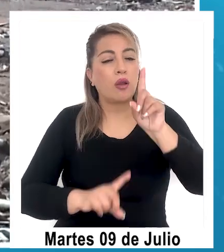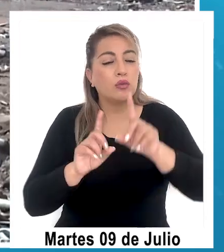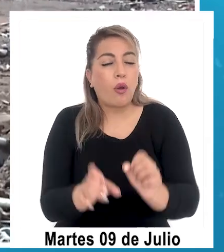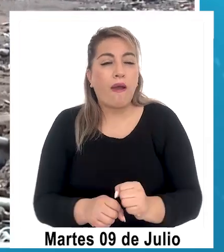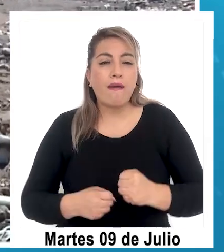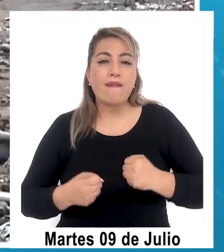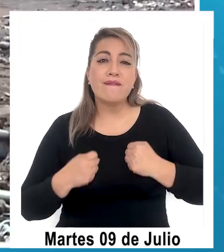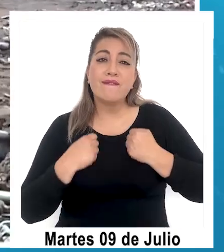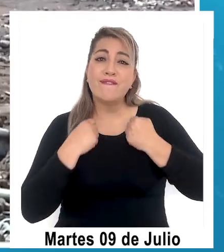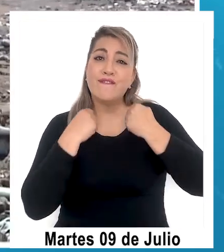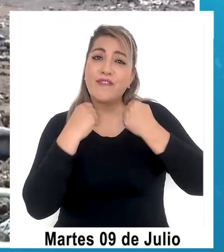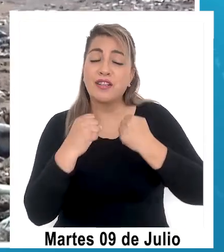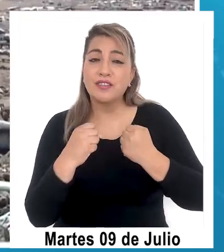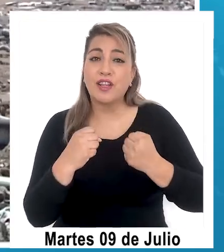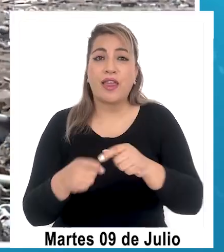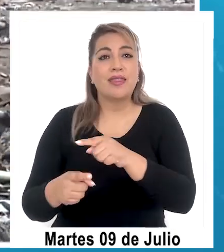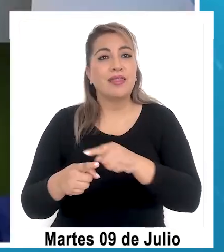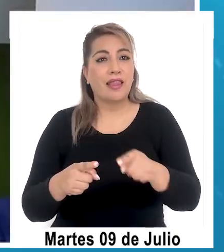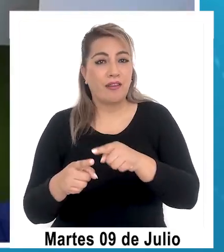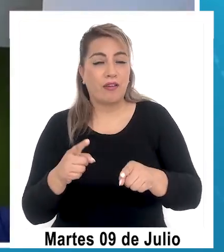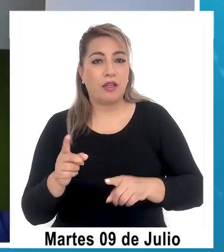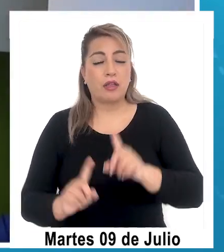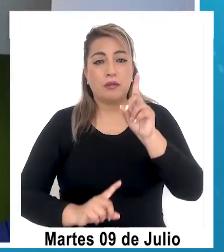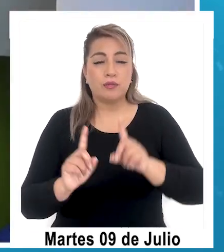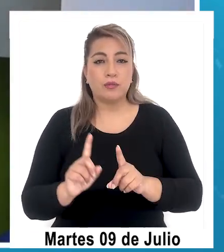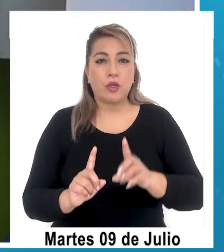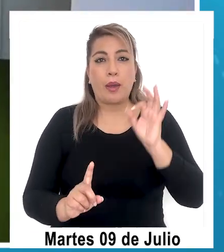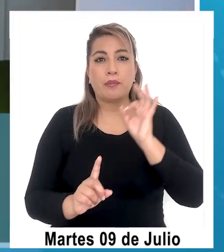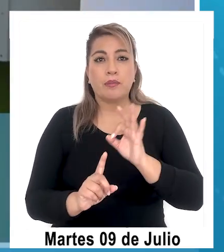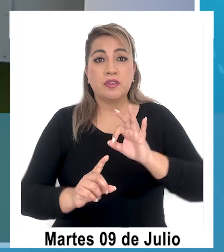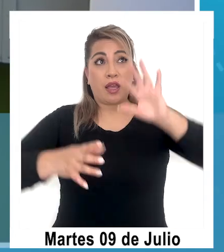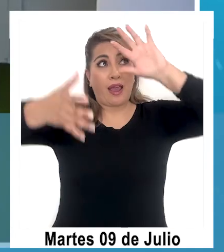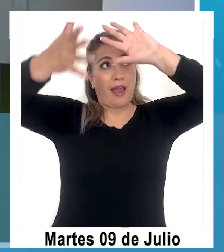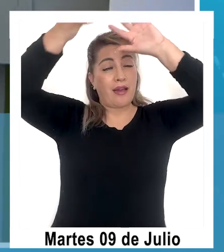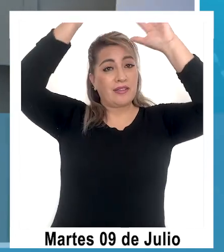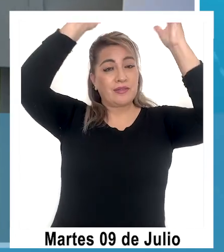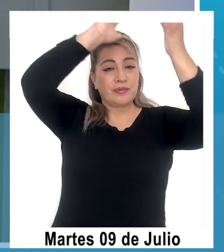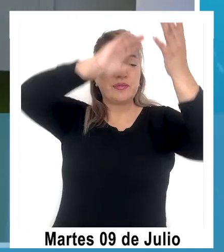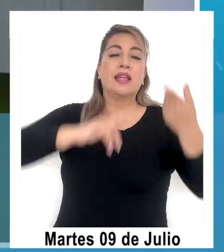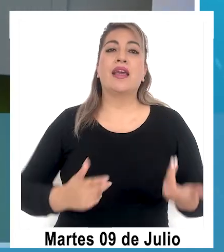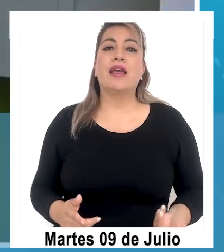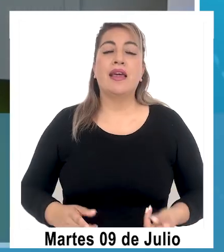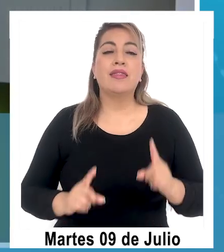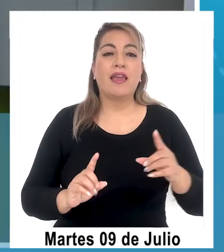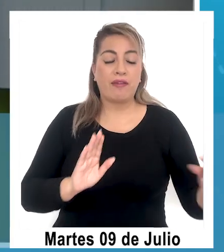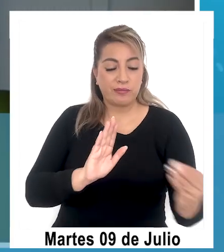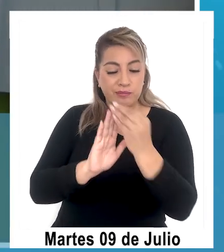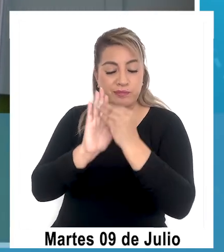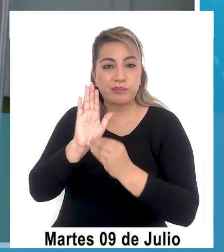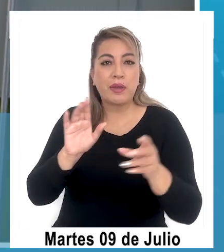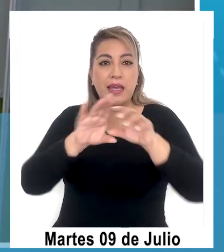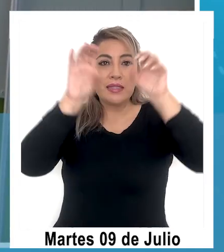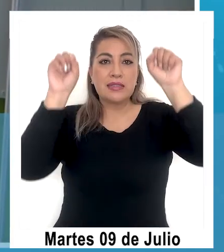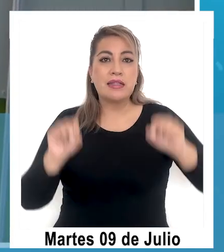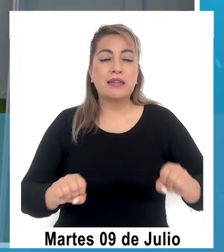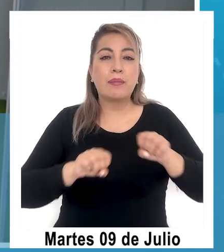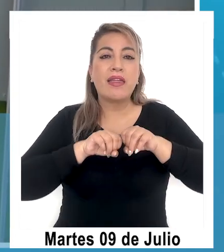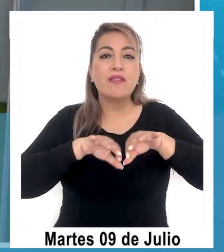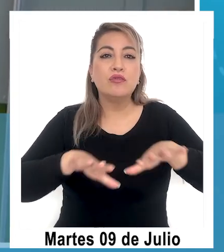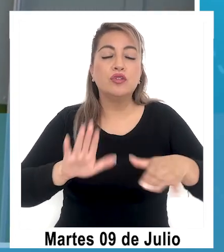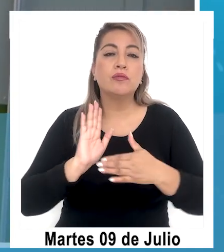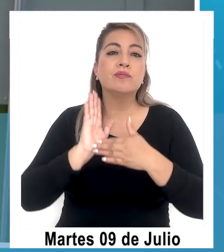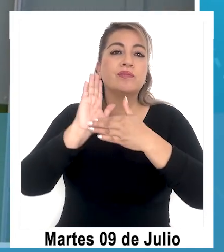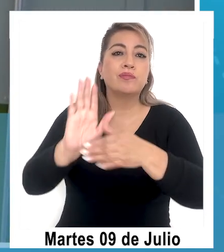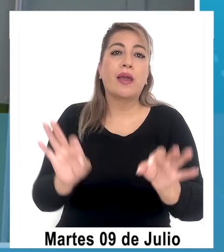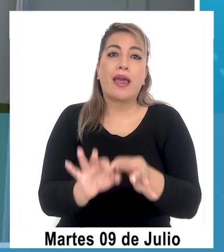van bastante más allá, digamos, todo, digamos, el caso particular medioambiental. Hay que incorporar sistemas de difusión, de promoción,